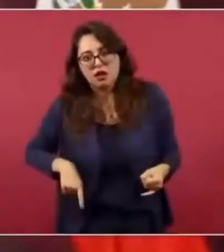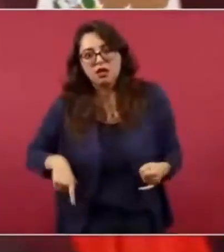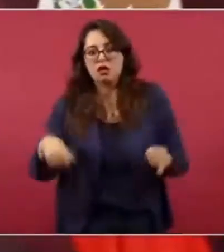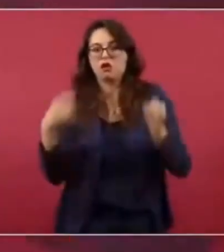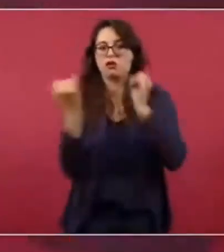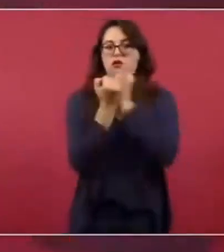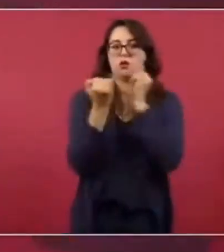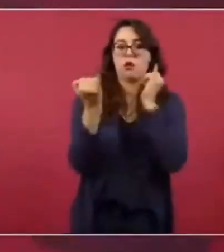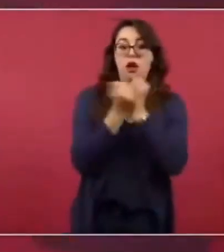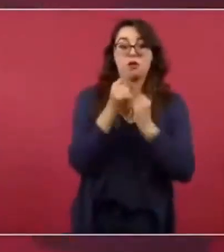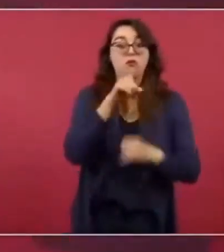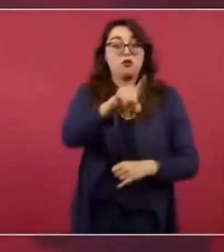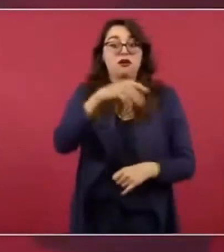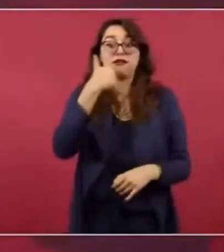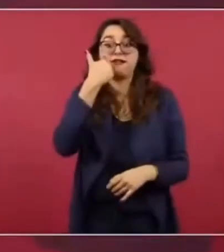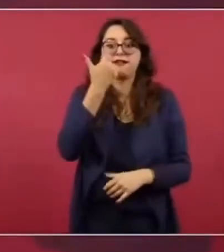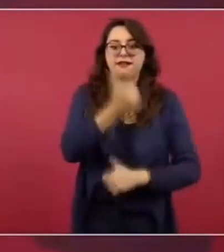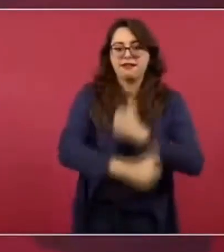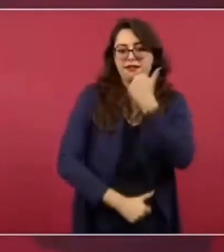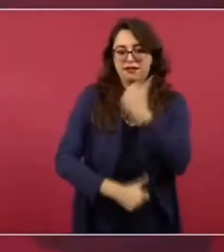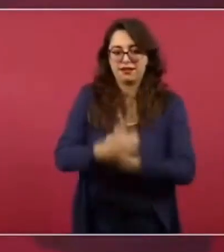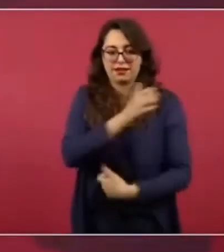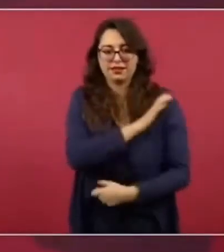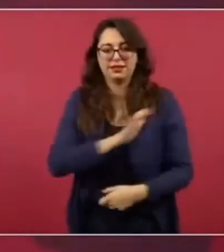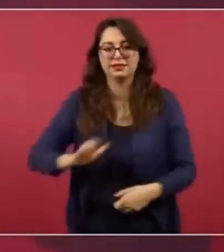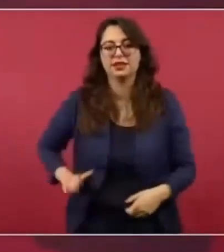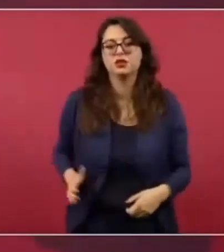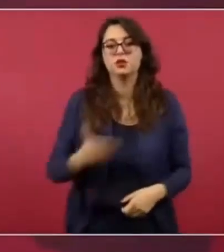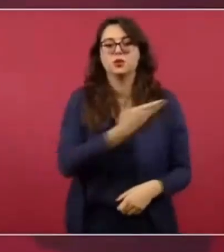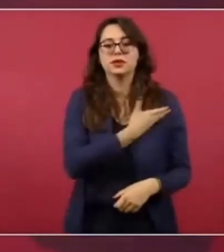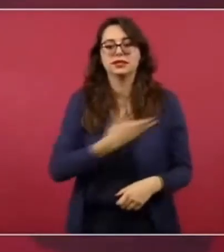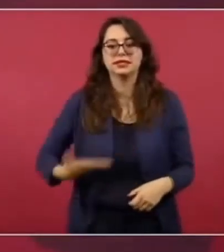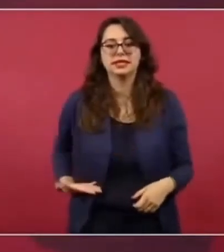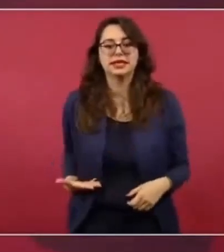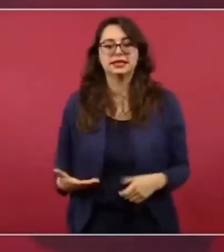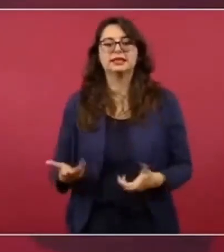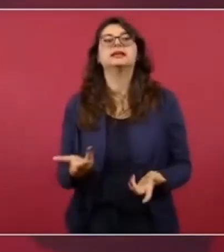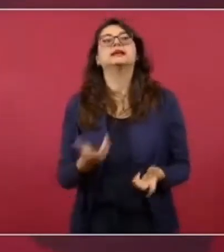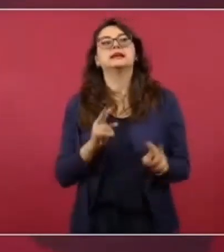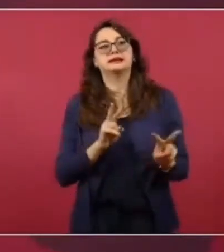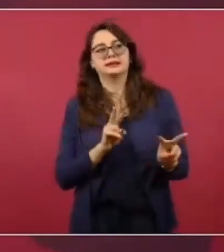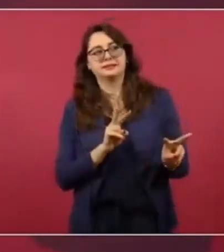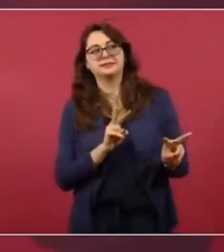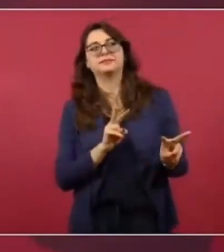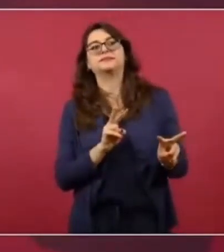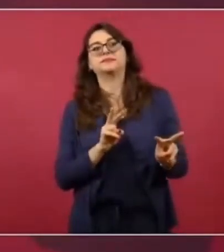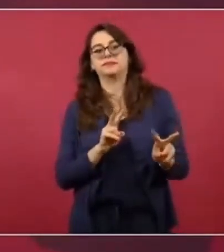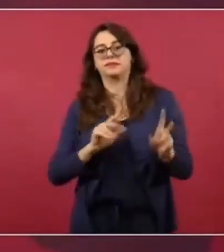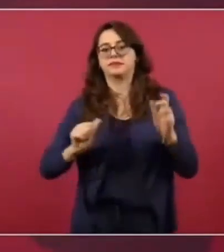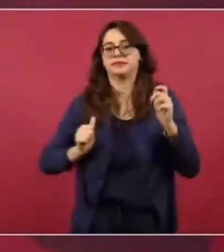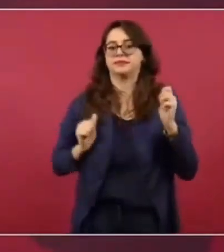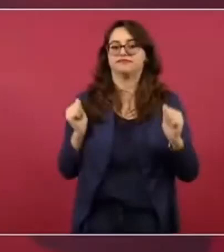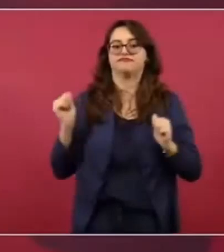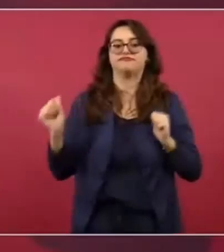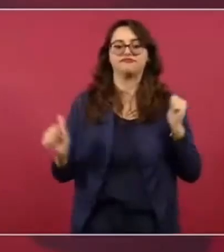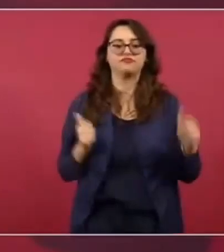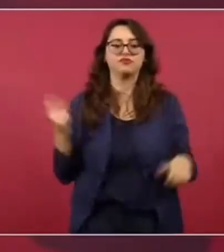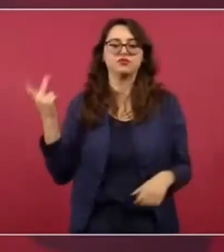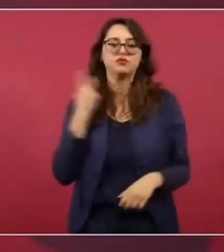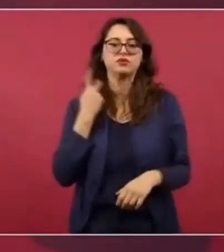porque quiere ser candidato del Partido Republicano y está haciendo politiquería.